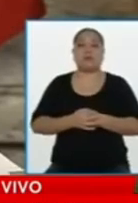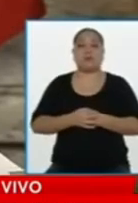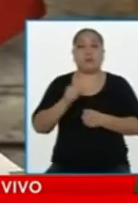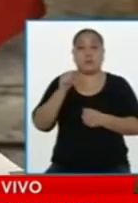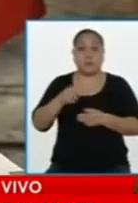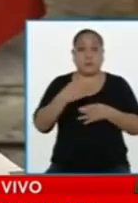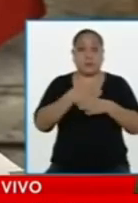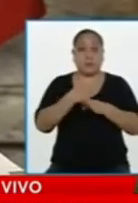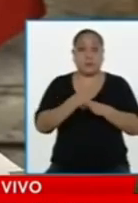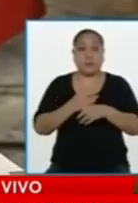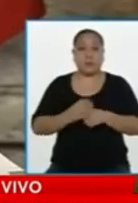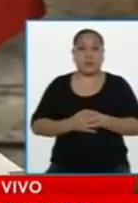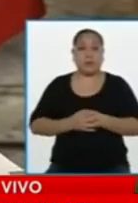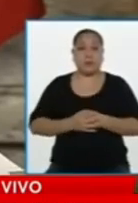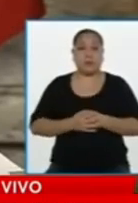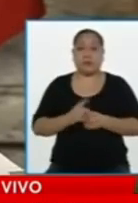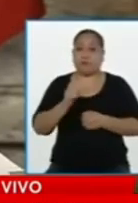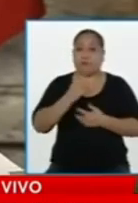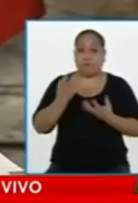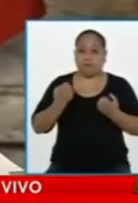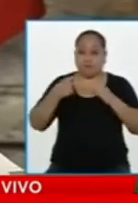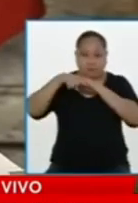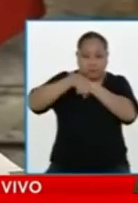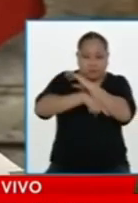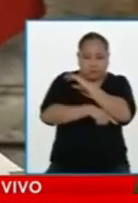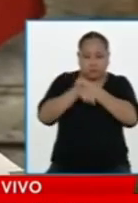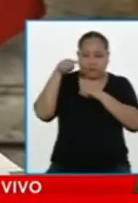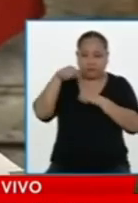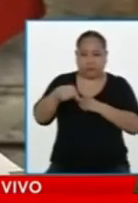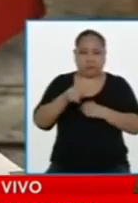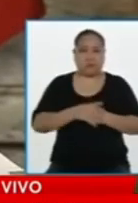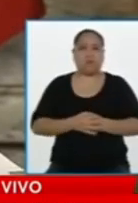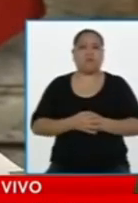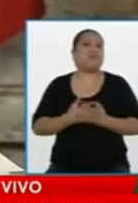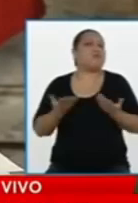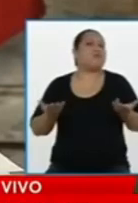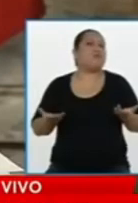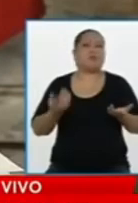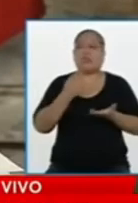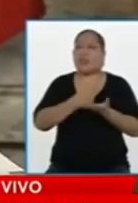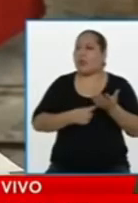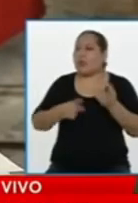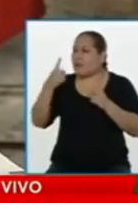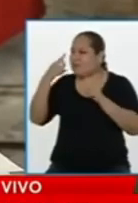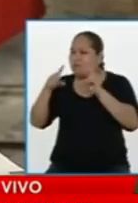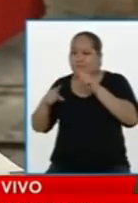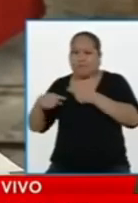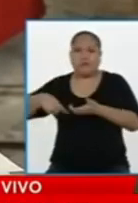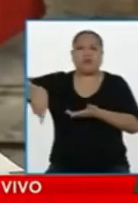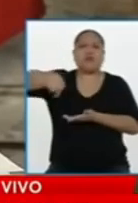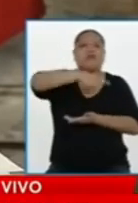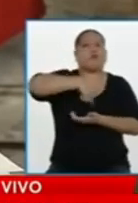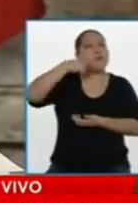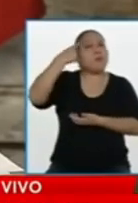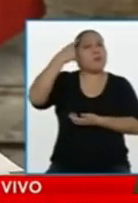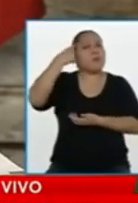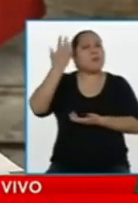la cuarentena para desbancar los fondos estatales.